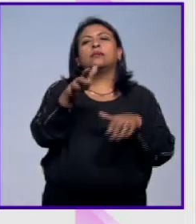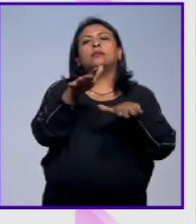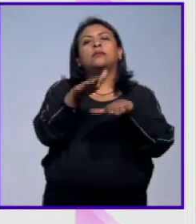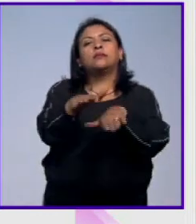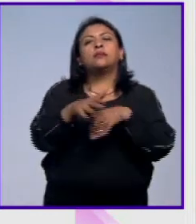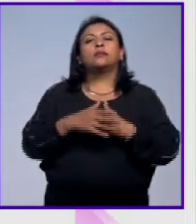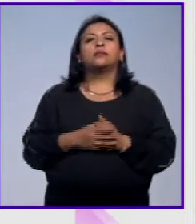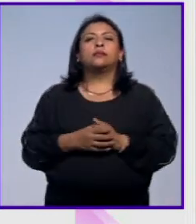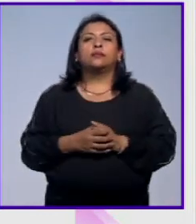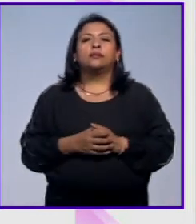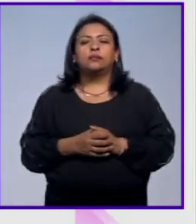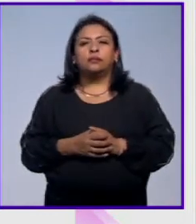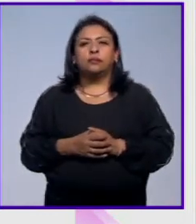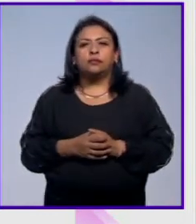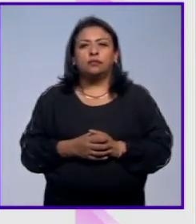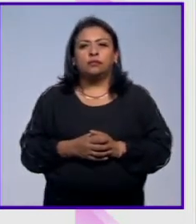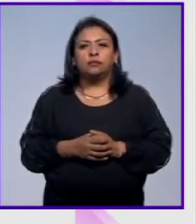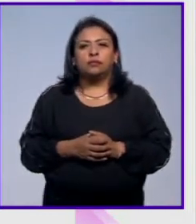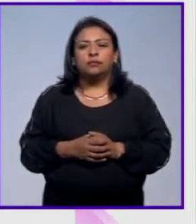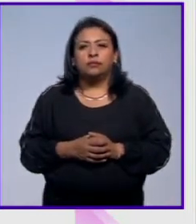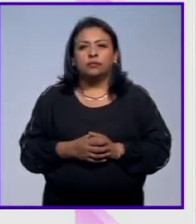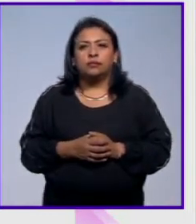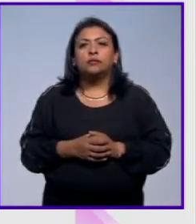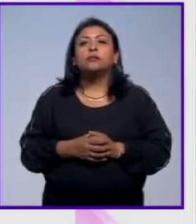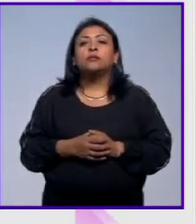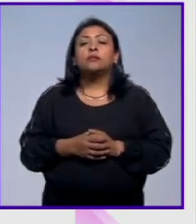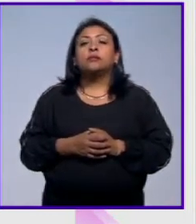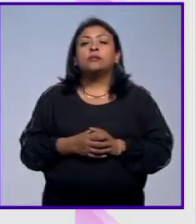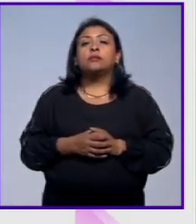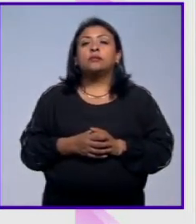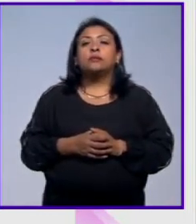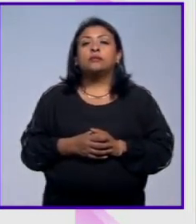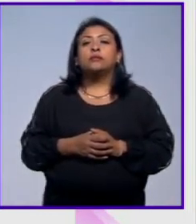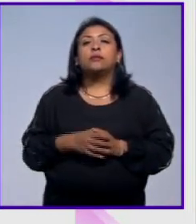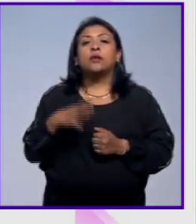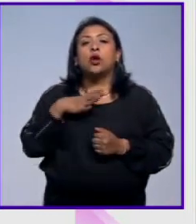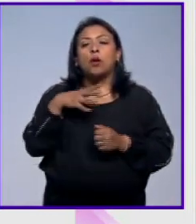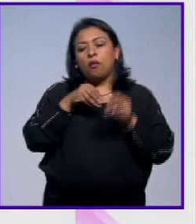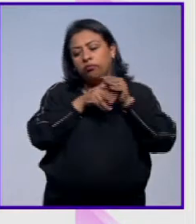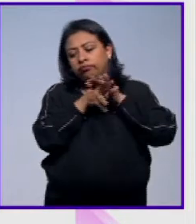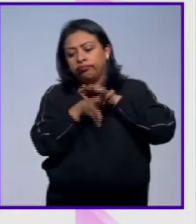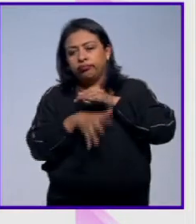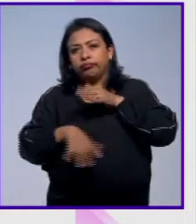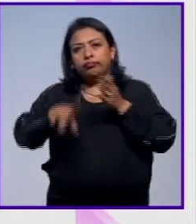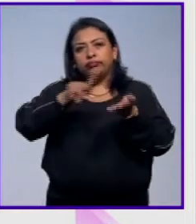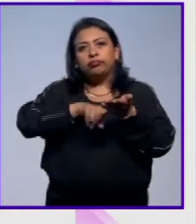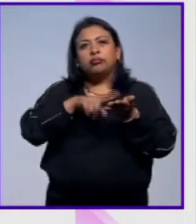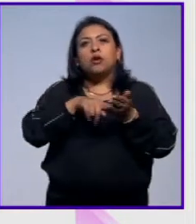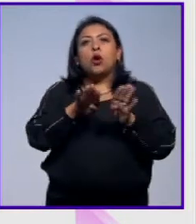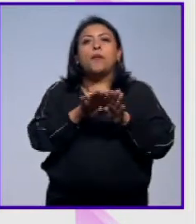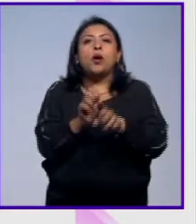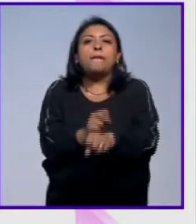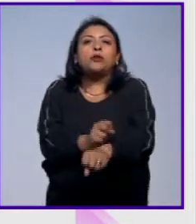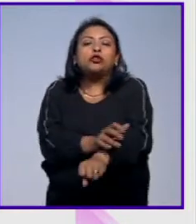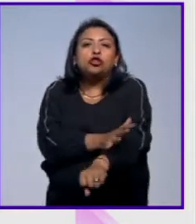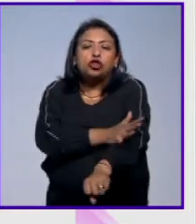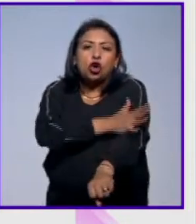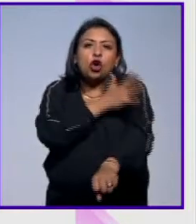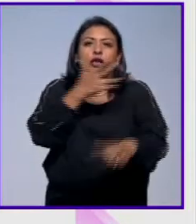de encontrar la raíz de las emociones